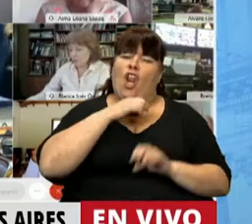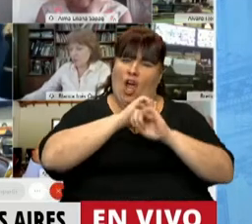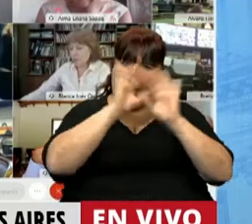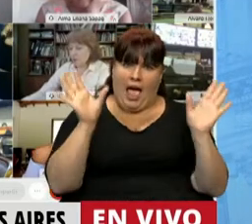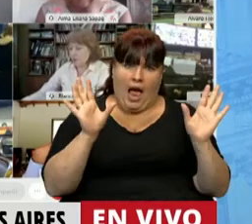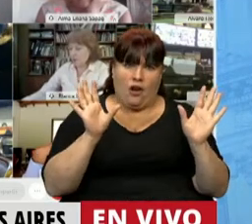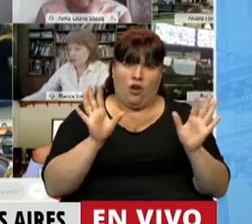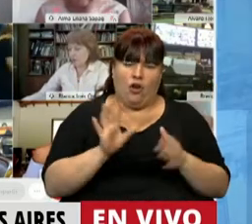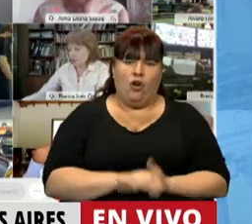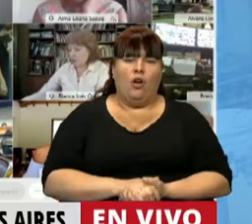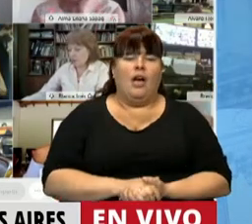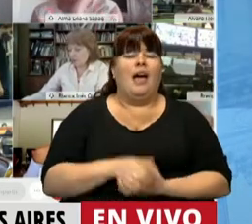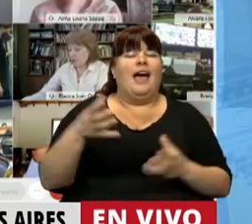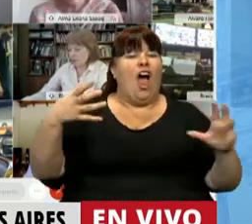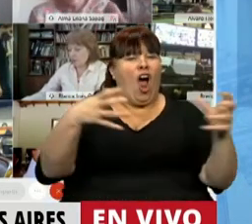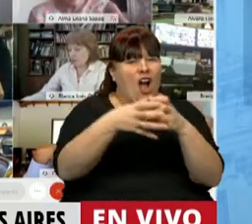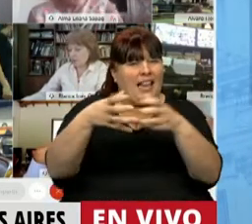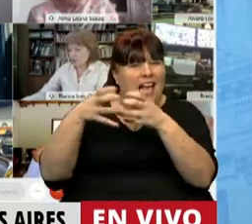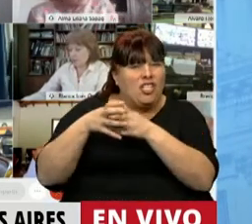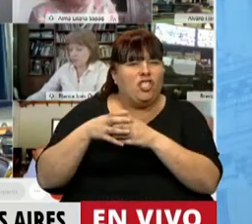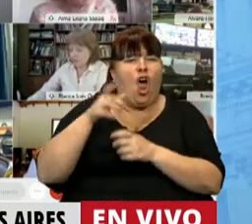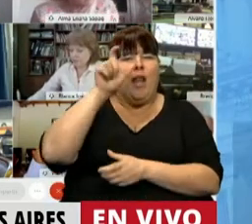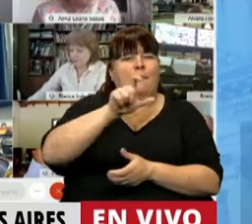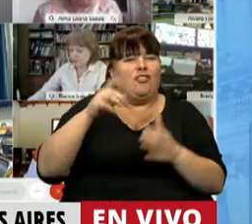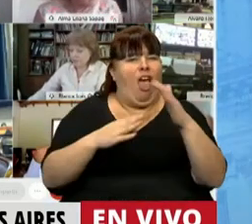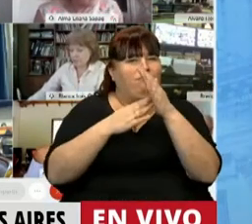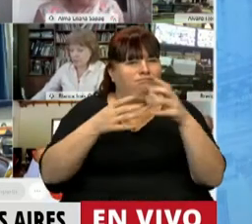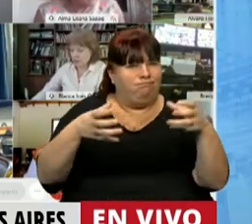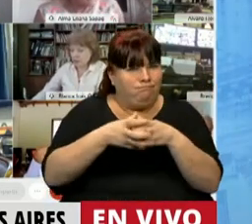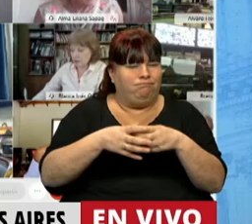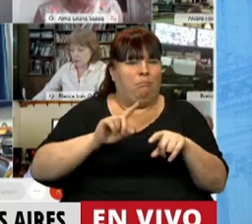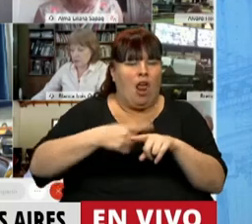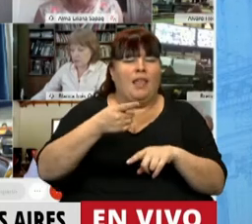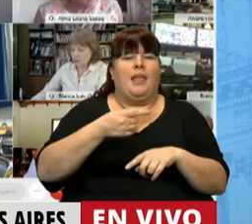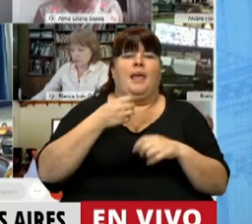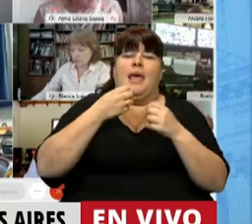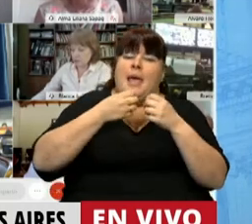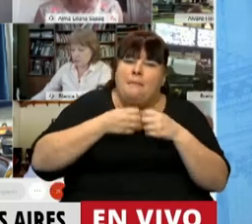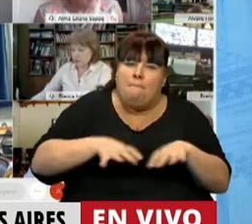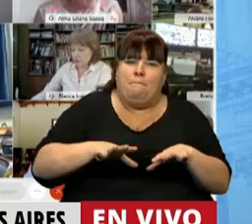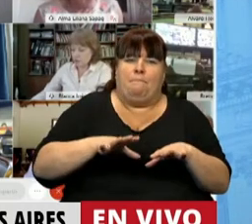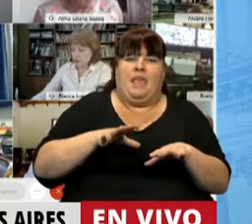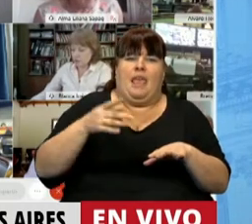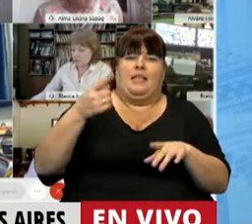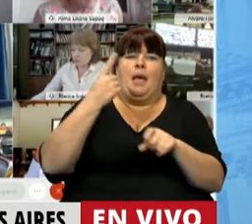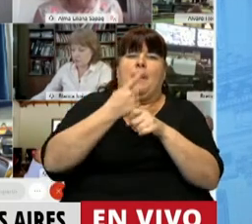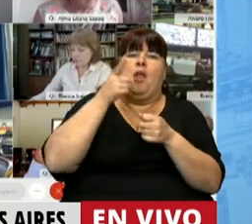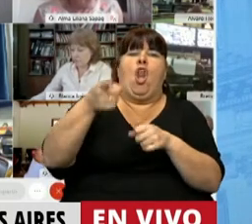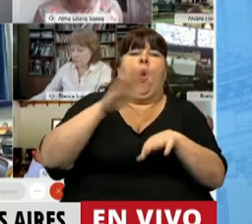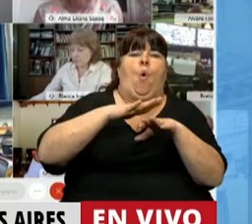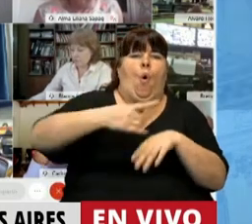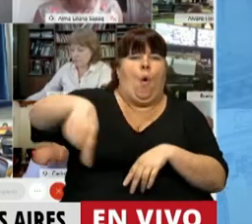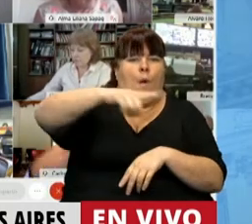clara, aquellas organizaciones y dirigentes que empiezan acusando a las